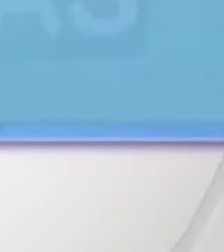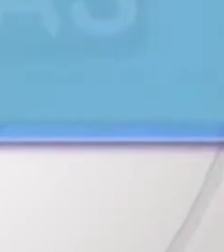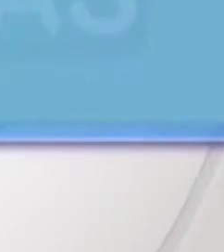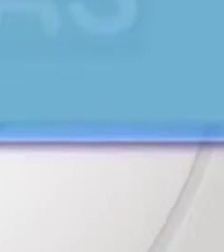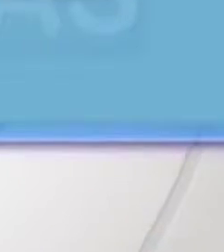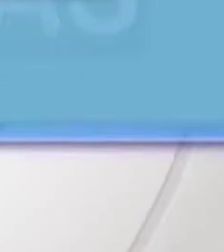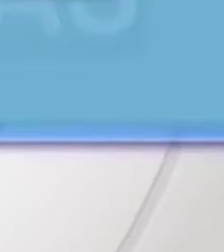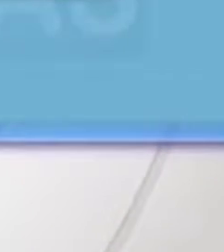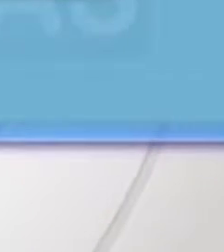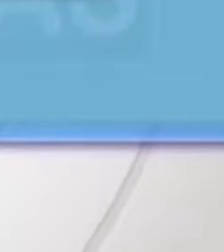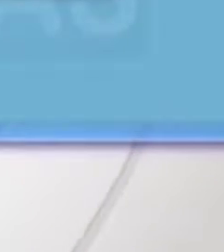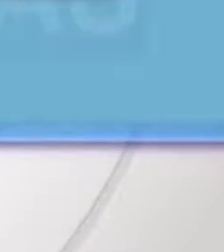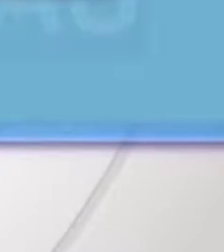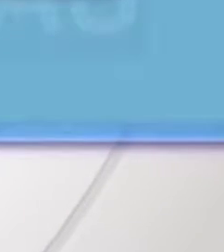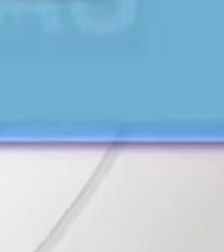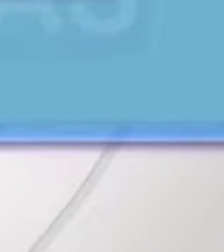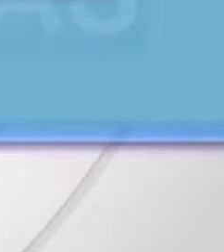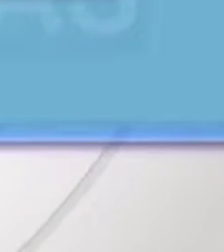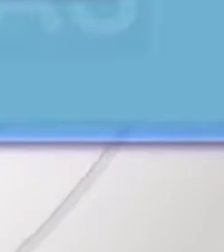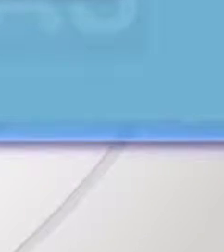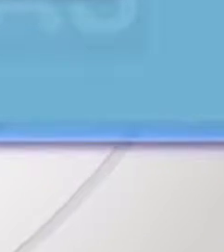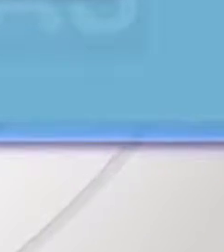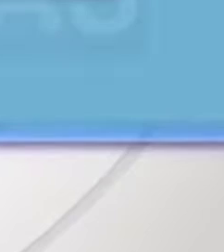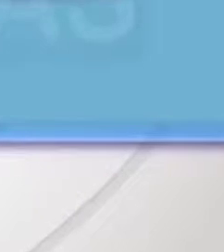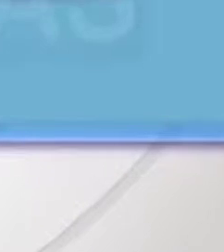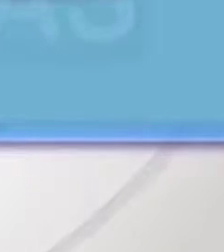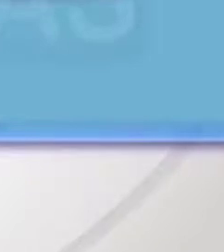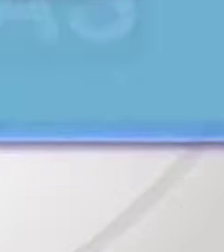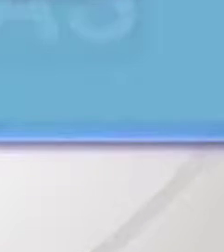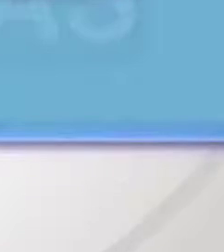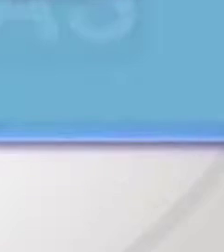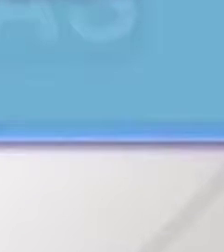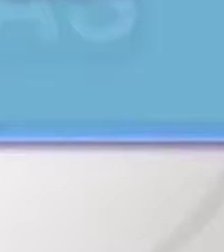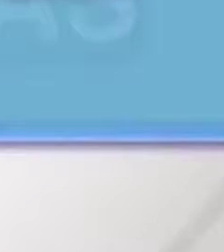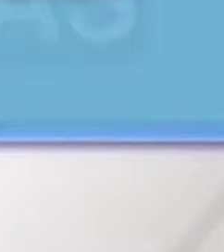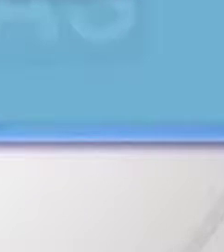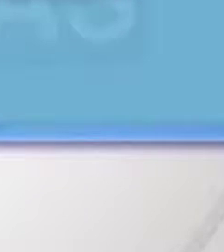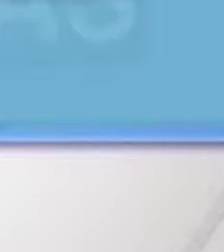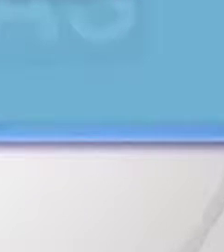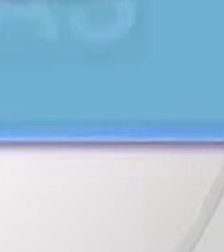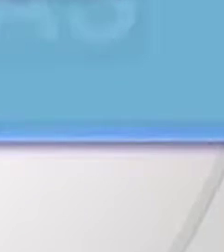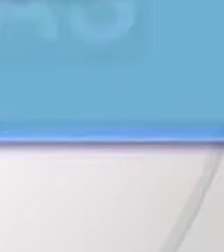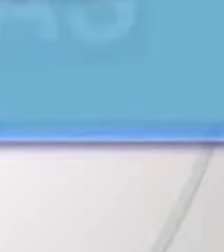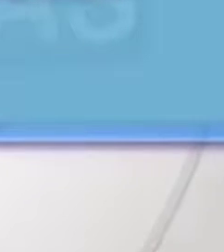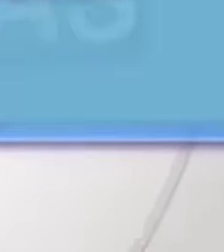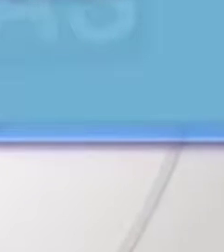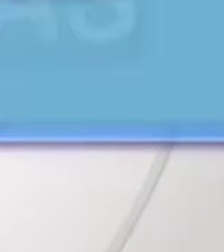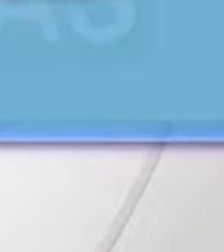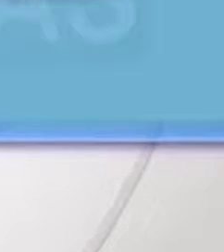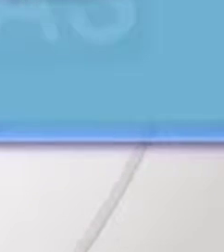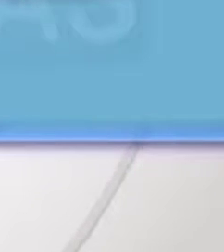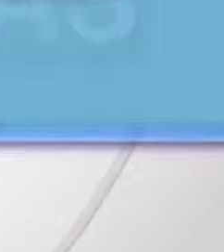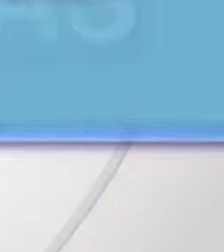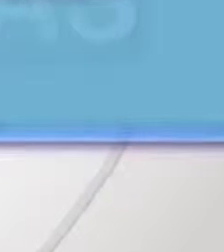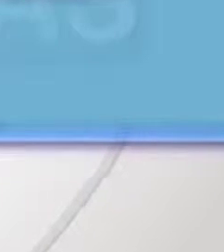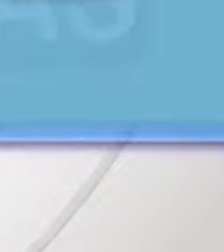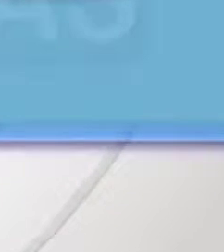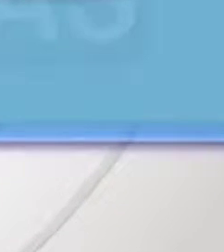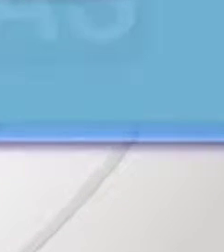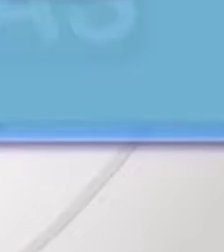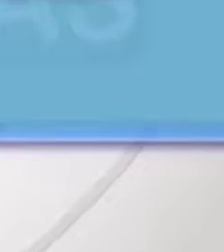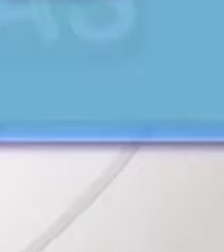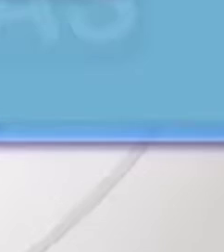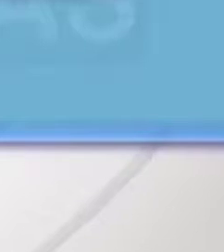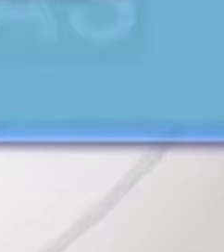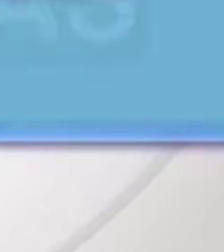Jimena Peña, máster en Administración de Empresas, Convención en Negocios Internacionales y Economía. Asambleísta de Alianza